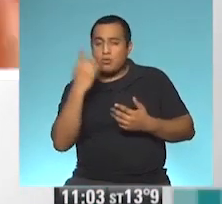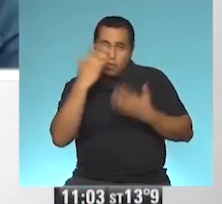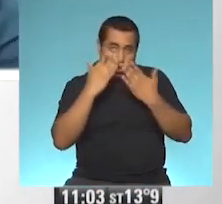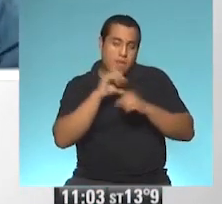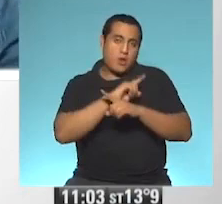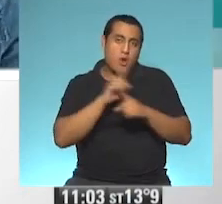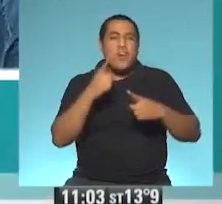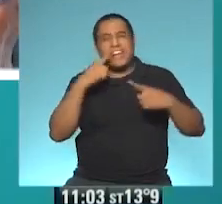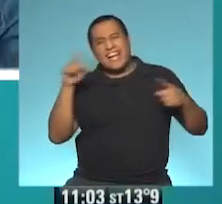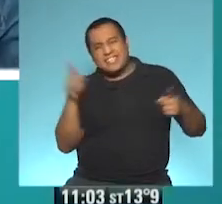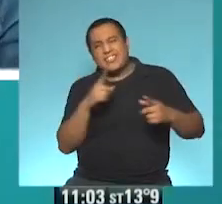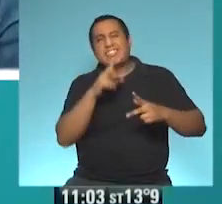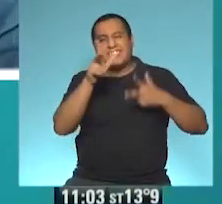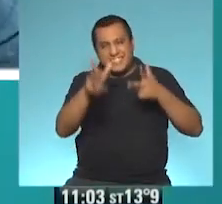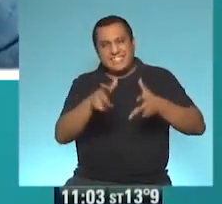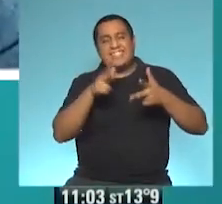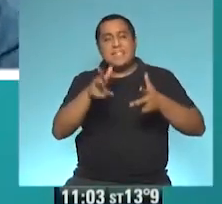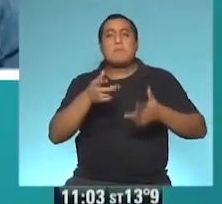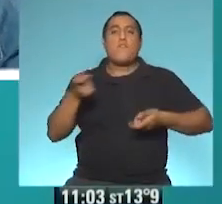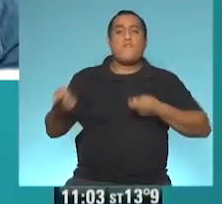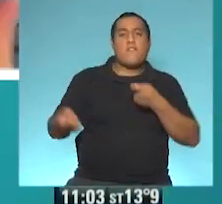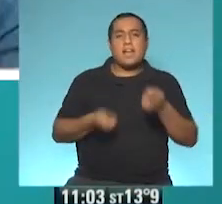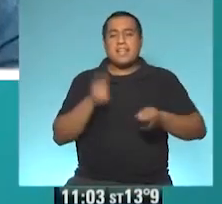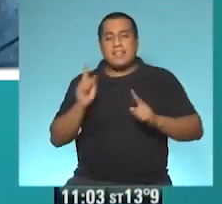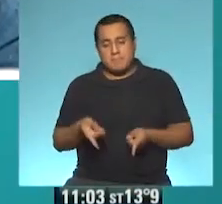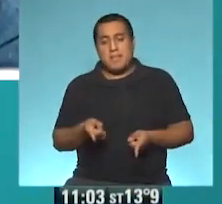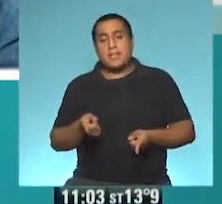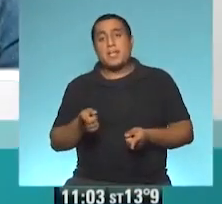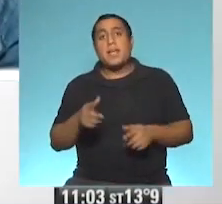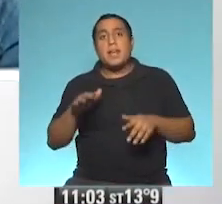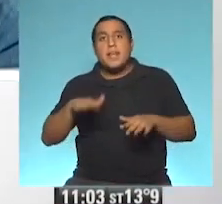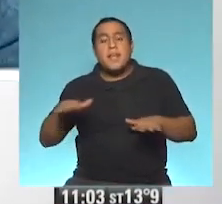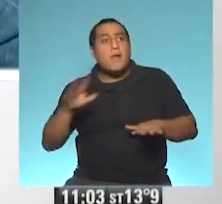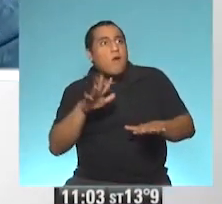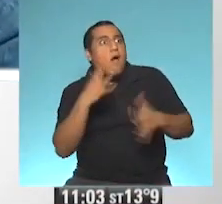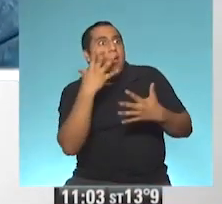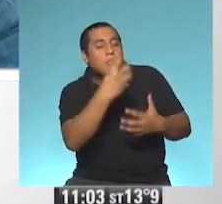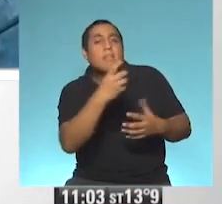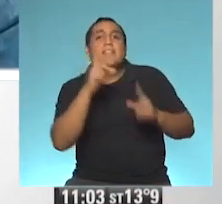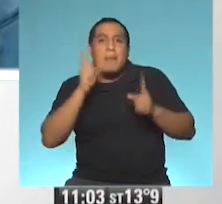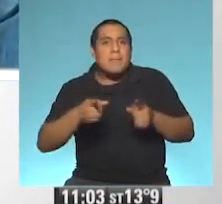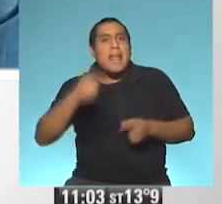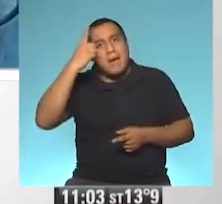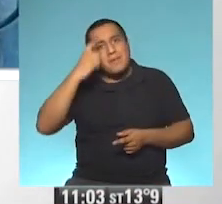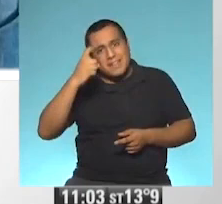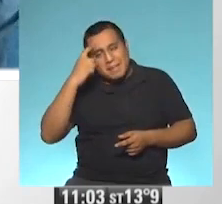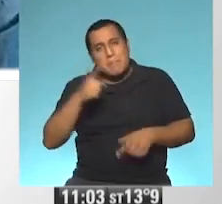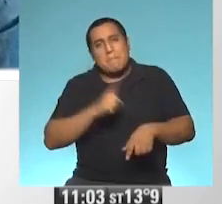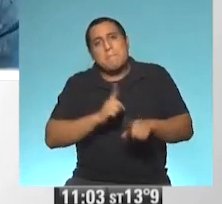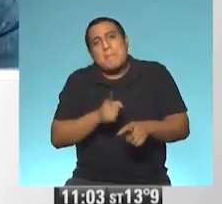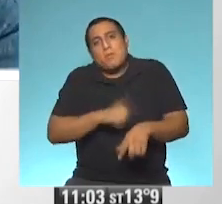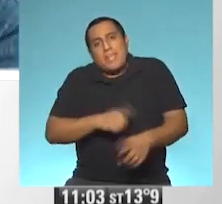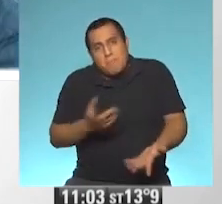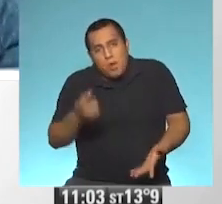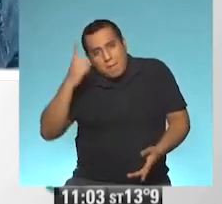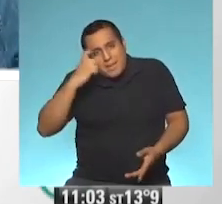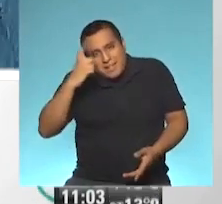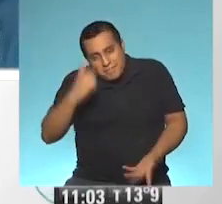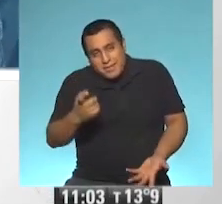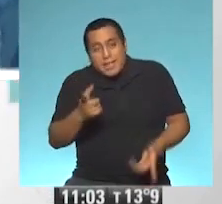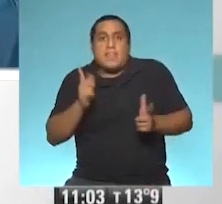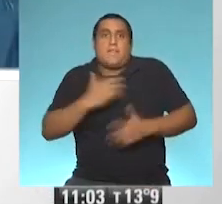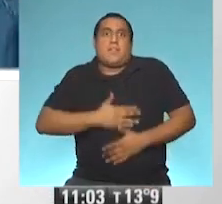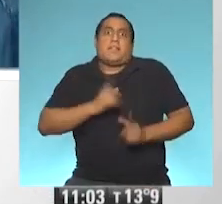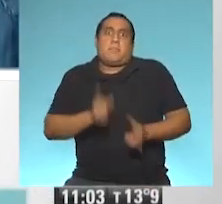todo esto lo va diciendo la canción con una coreografía. Así que la idea es que se entretengan y al mismo tiempo aprendan y se diviertan, ¿no?